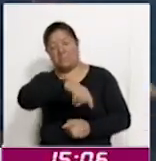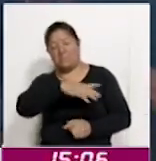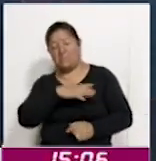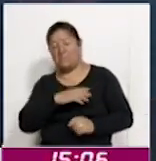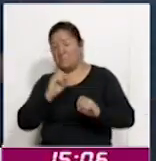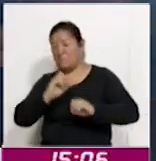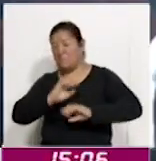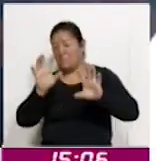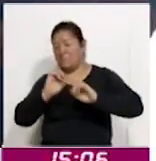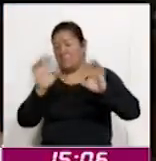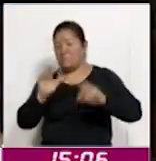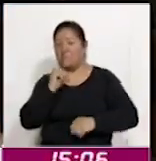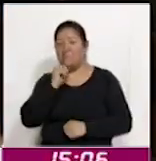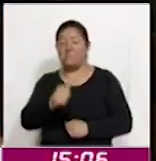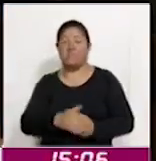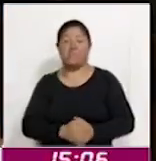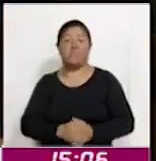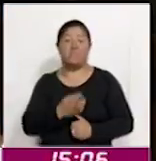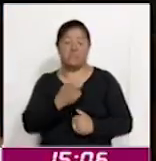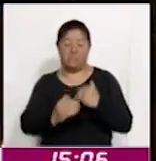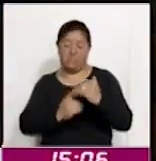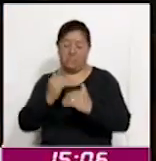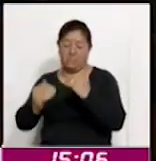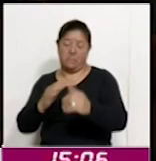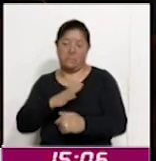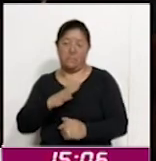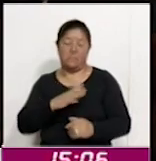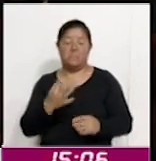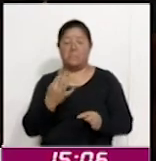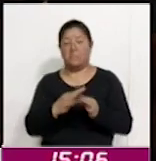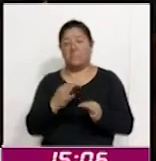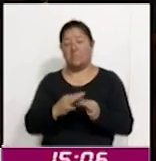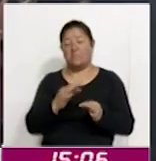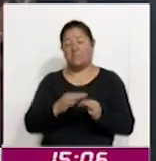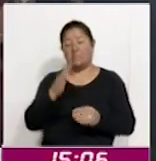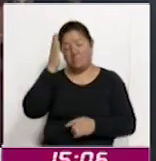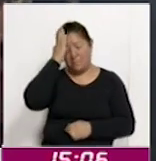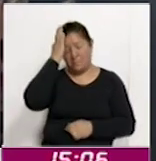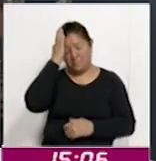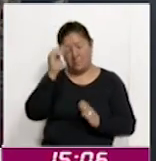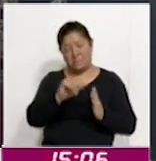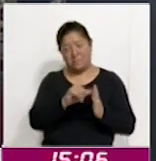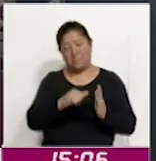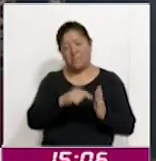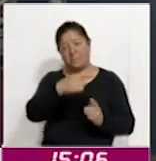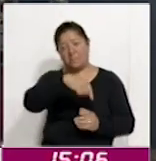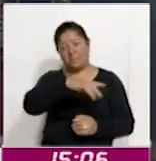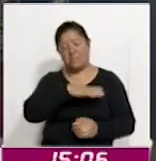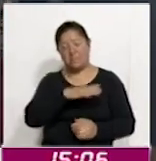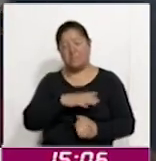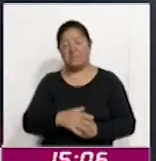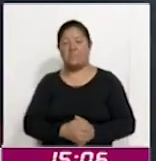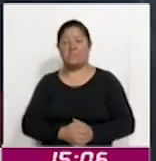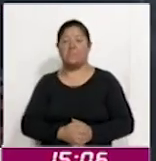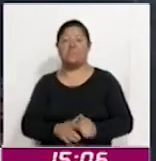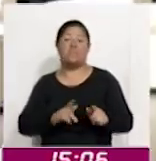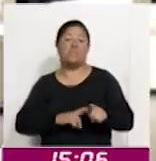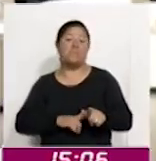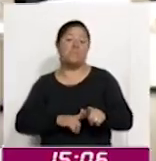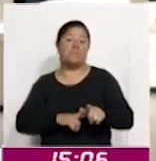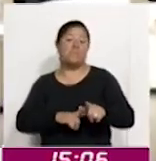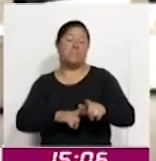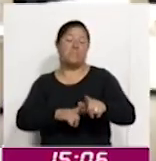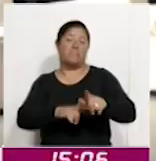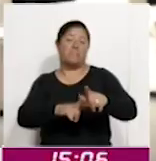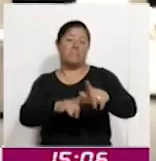celeridad. El protocolo señala también la obligatoriedad de todas las personas servidoras públicas de capacitarse permanentemente en